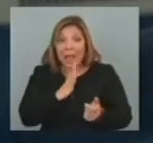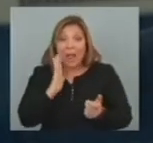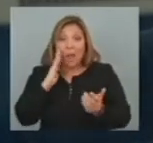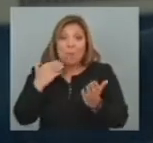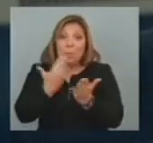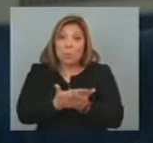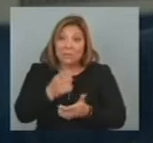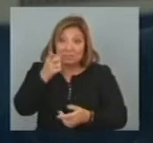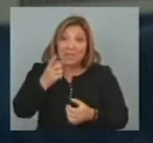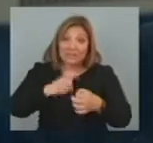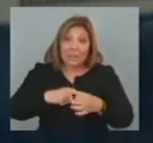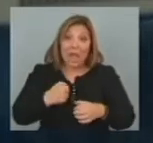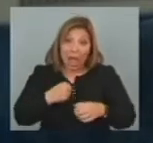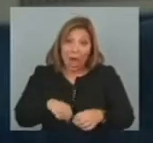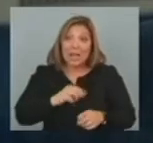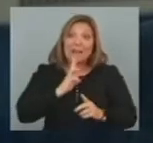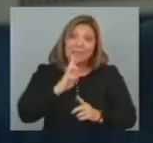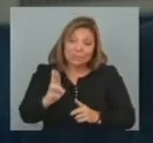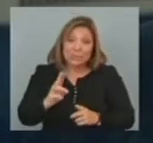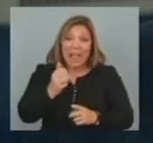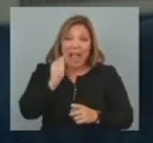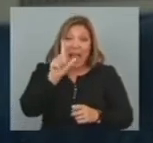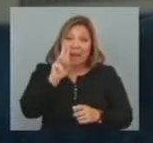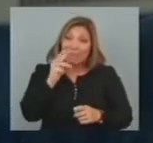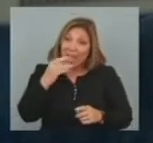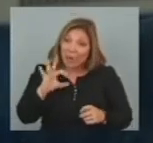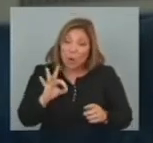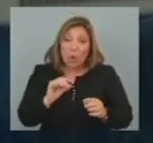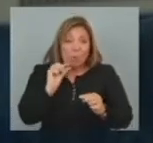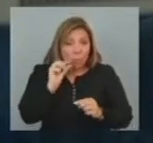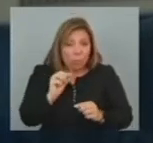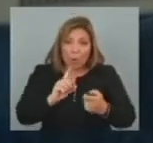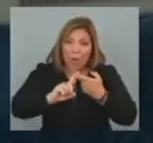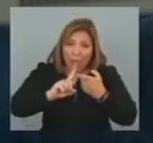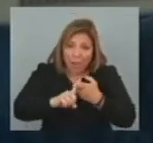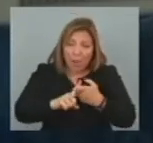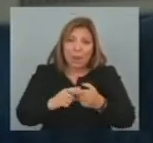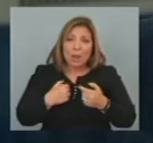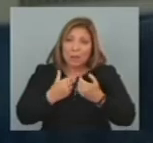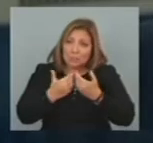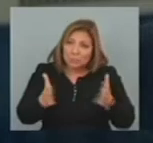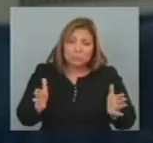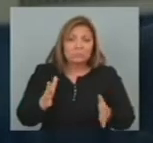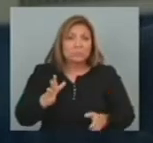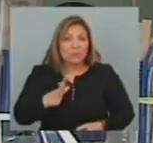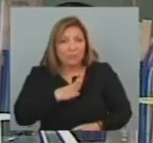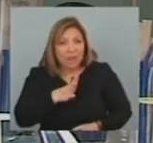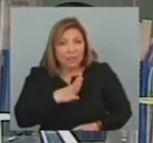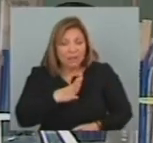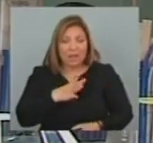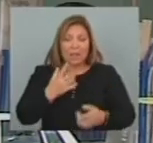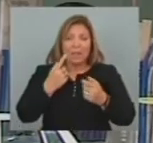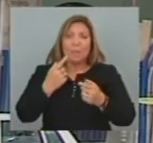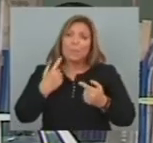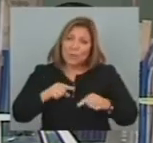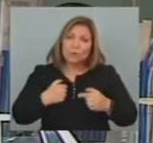AFA Estoy contestando Dándola Albergo Pocas iniciativas De acuerdo Pero bueno Siempre estoy abierto A ello Por otra